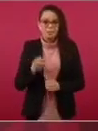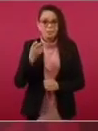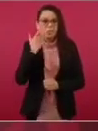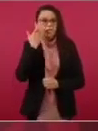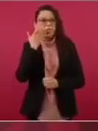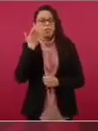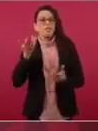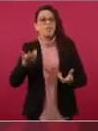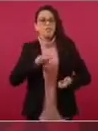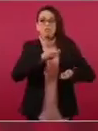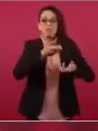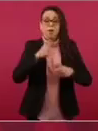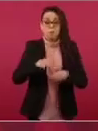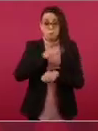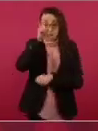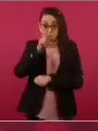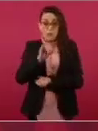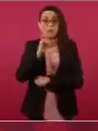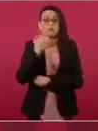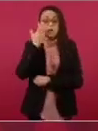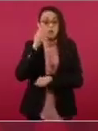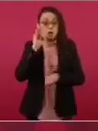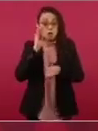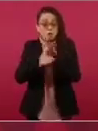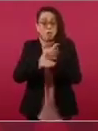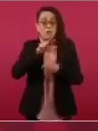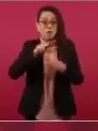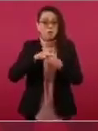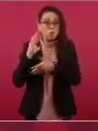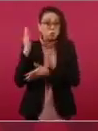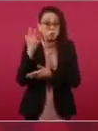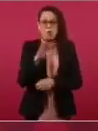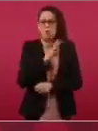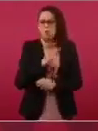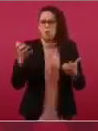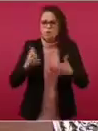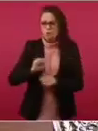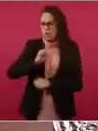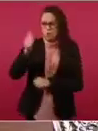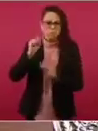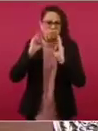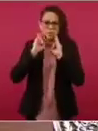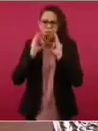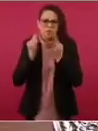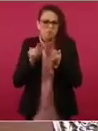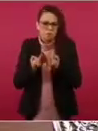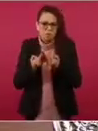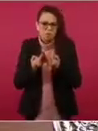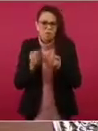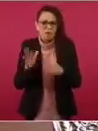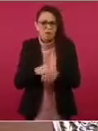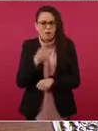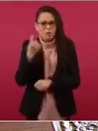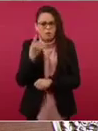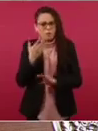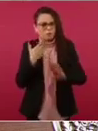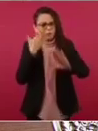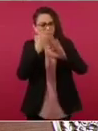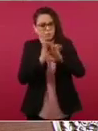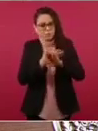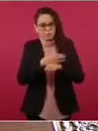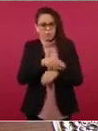defender el medio ambiente, hay muchísimas otras cosas, ¿por qué dañar una pintura de moneda?